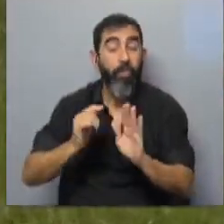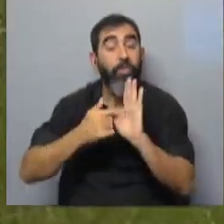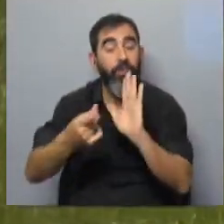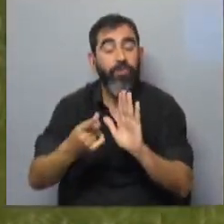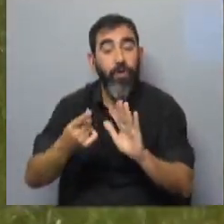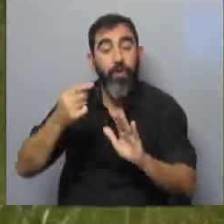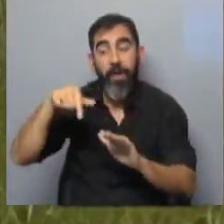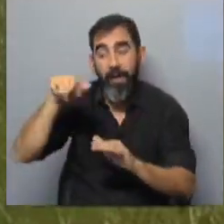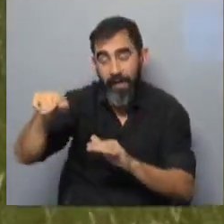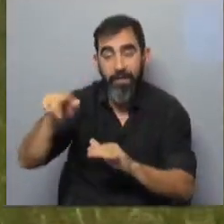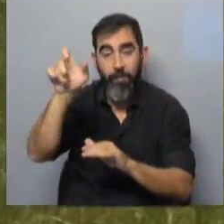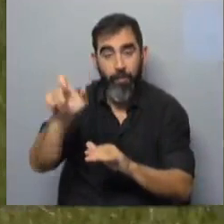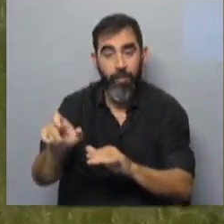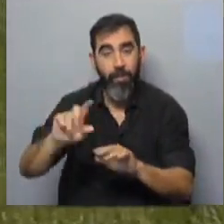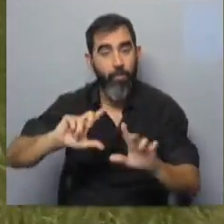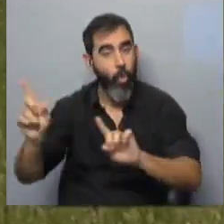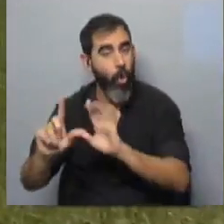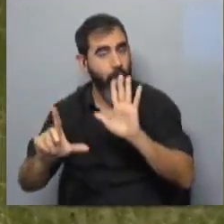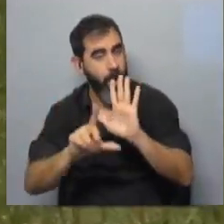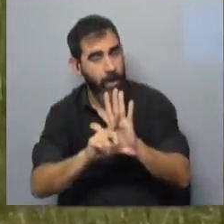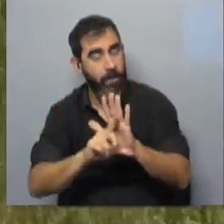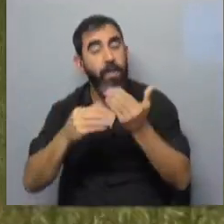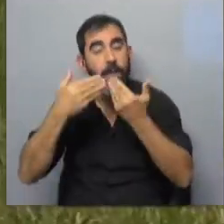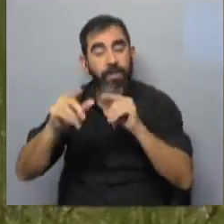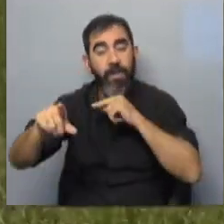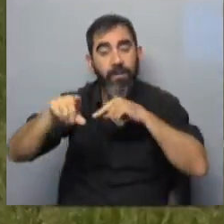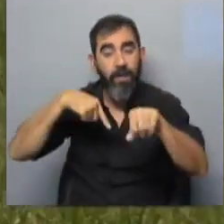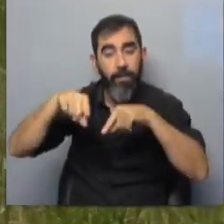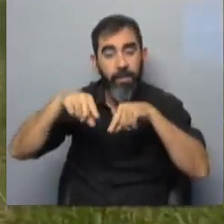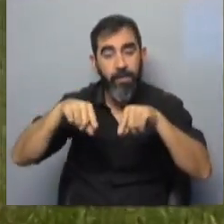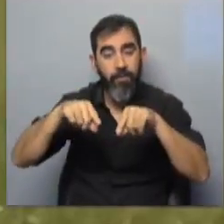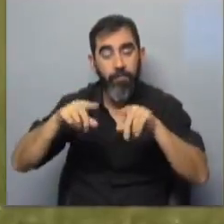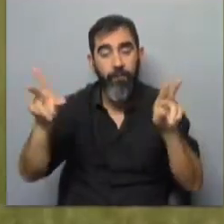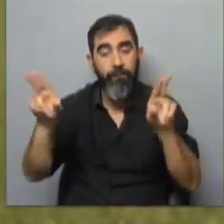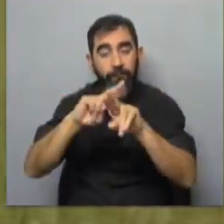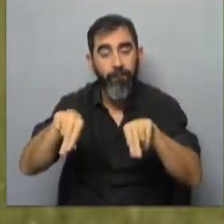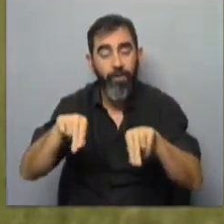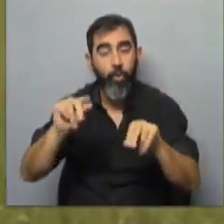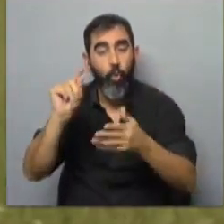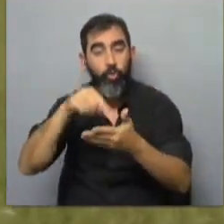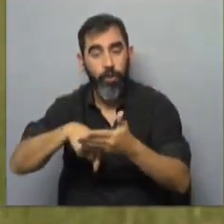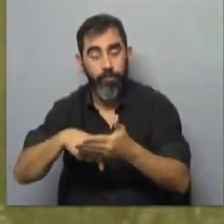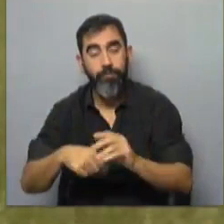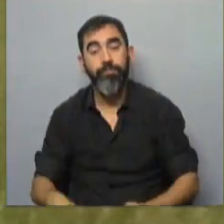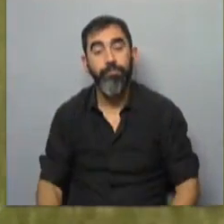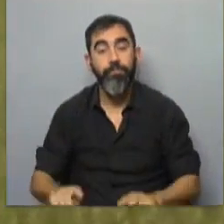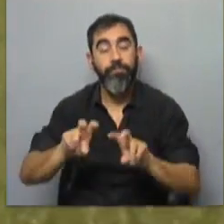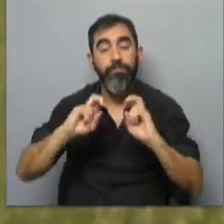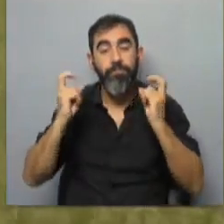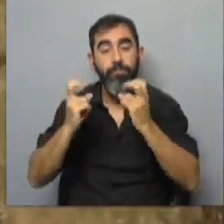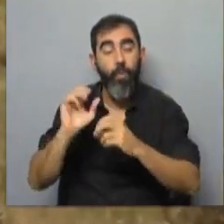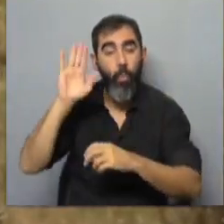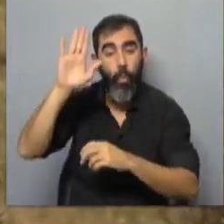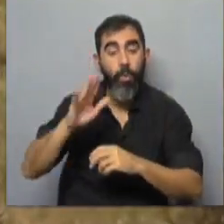que Moreira estaba en situación irregular y que se habían iniciado los trámites para rescindir el contrato. Si bien el Tribunal de Honor